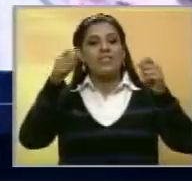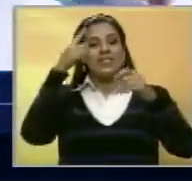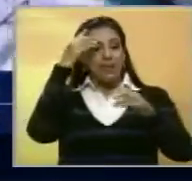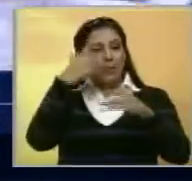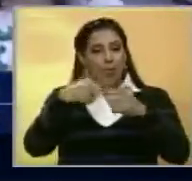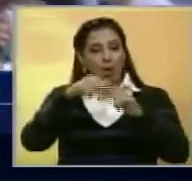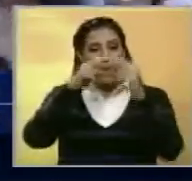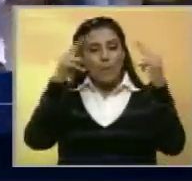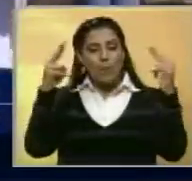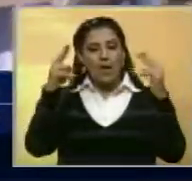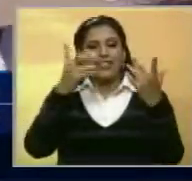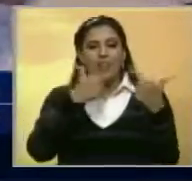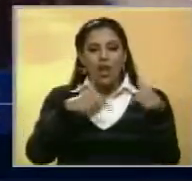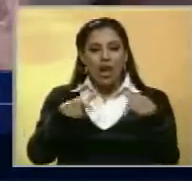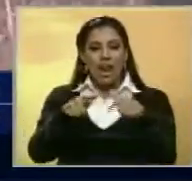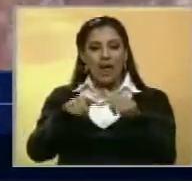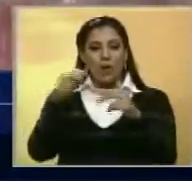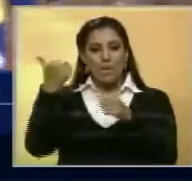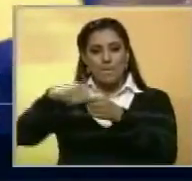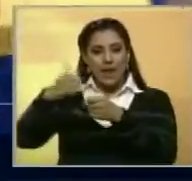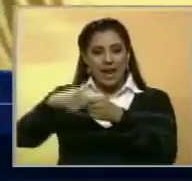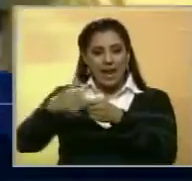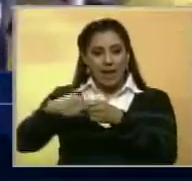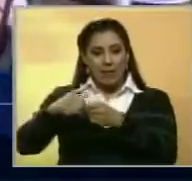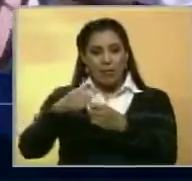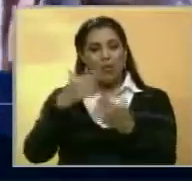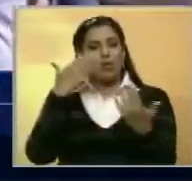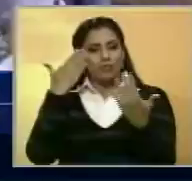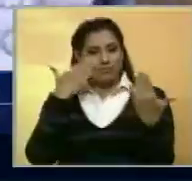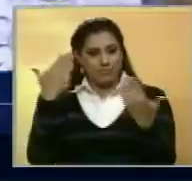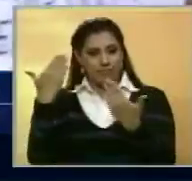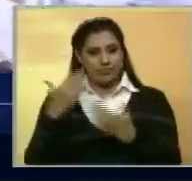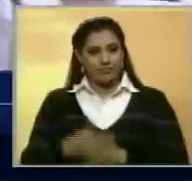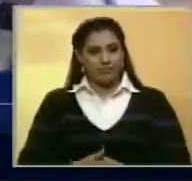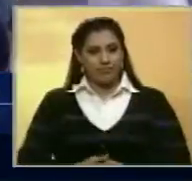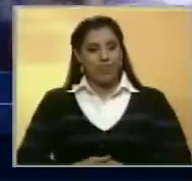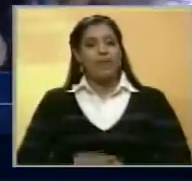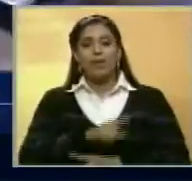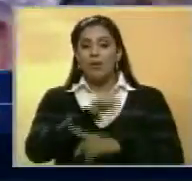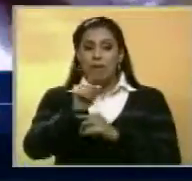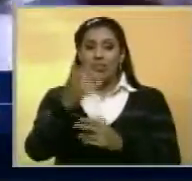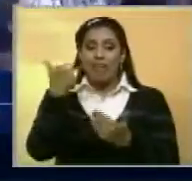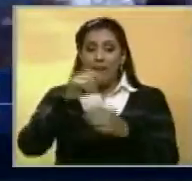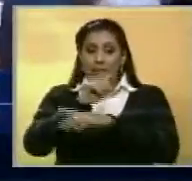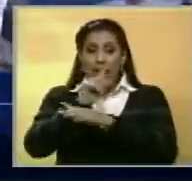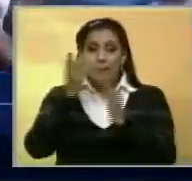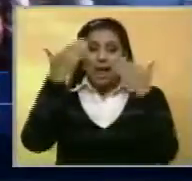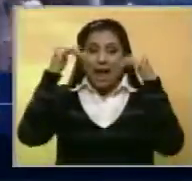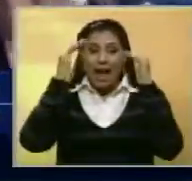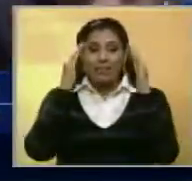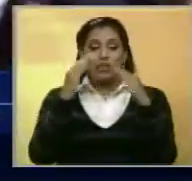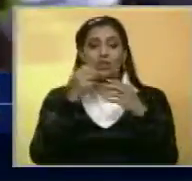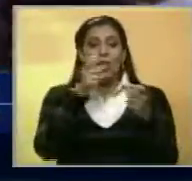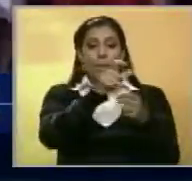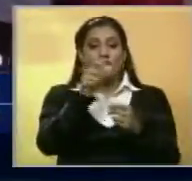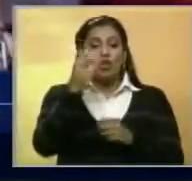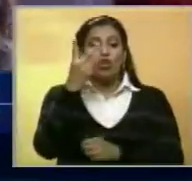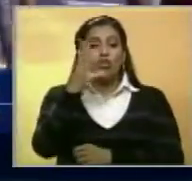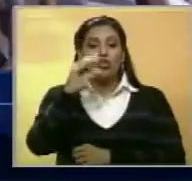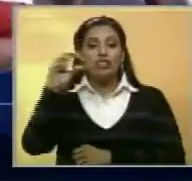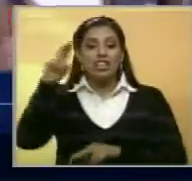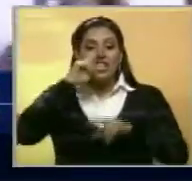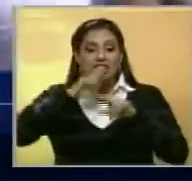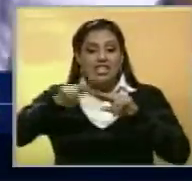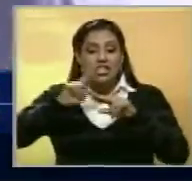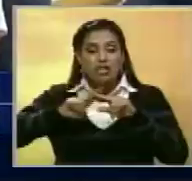cabecera del puente sobre el lago Rafael Urdaneta, sentido Maracaibo, costo oriental del lago. Exigen una pronta atención para los 200 pacientes